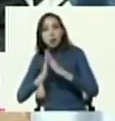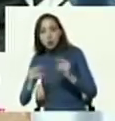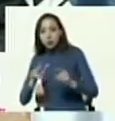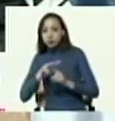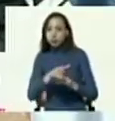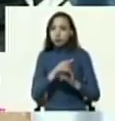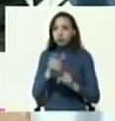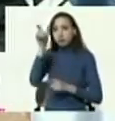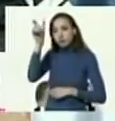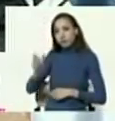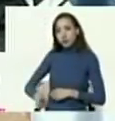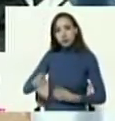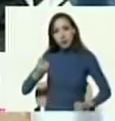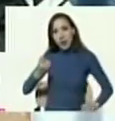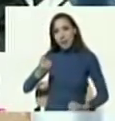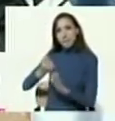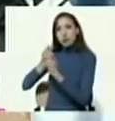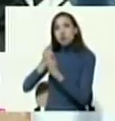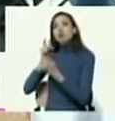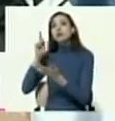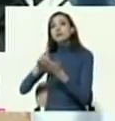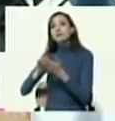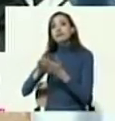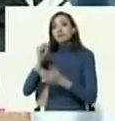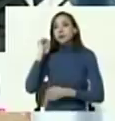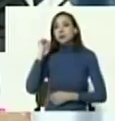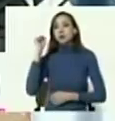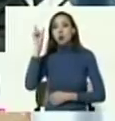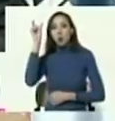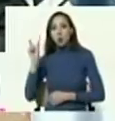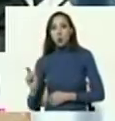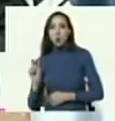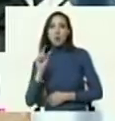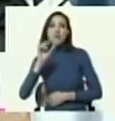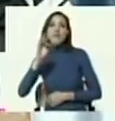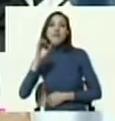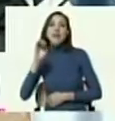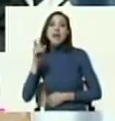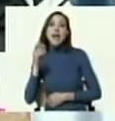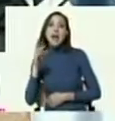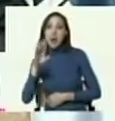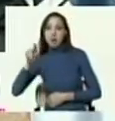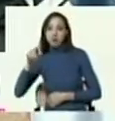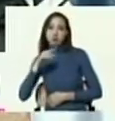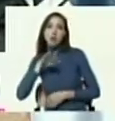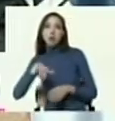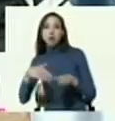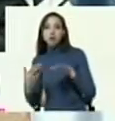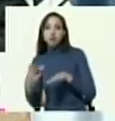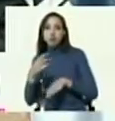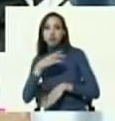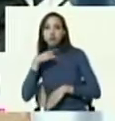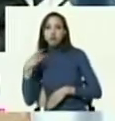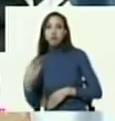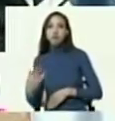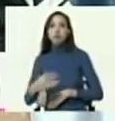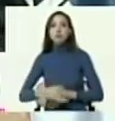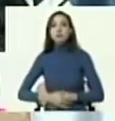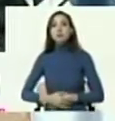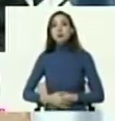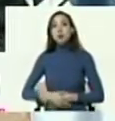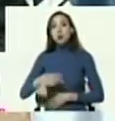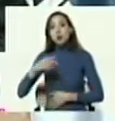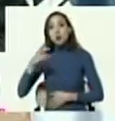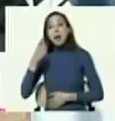criminales que participó en el asesinato de Orlando Figuera, como es el caso de Enzo Francini, nos hemos enterado por